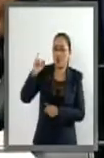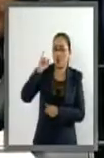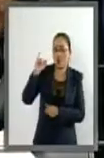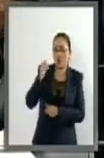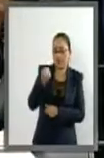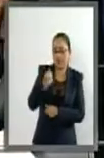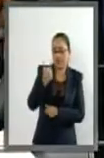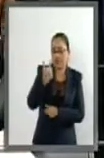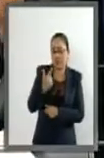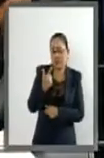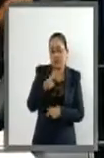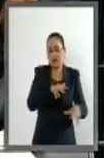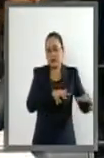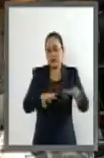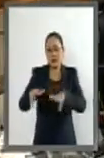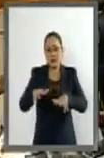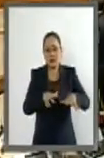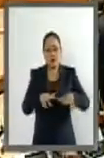septiembre pasado.